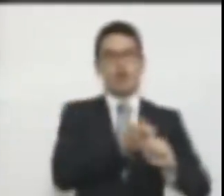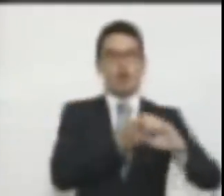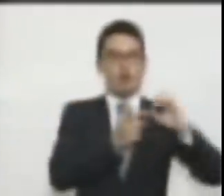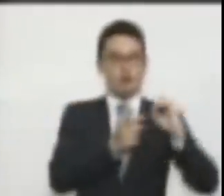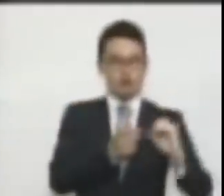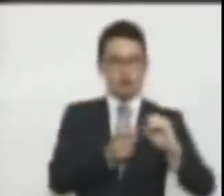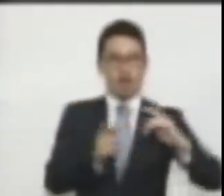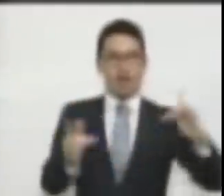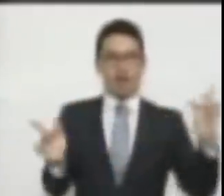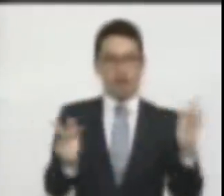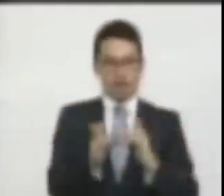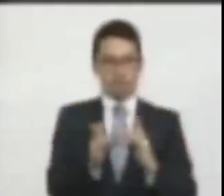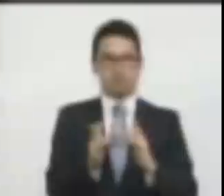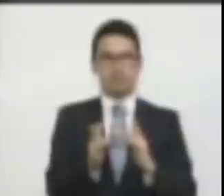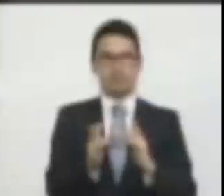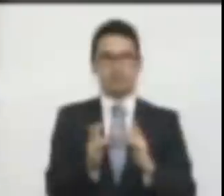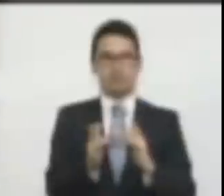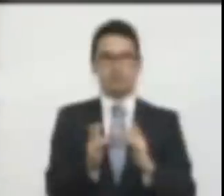abominación.